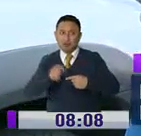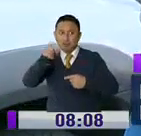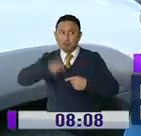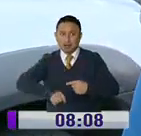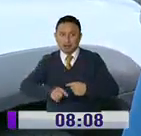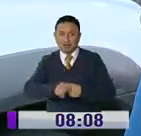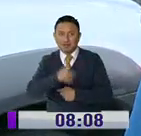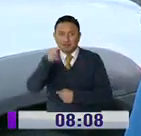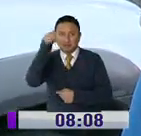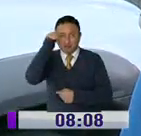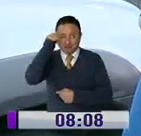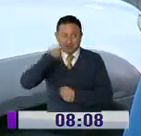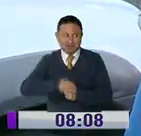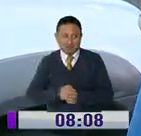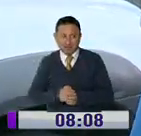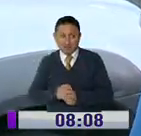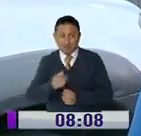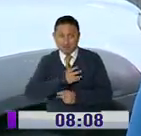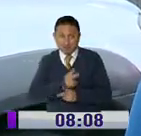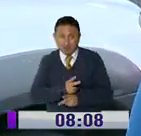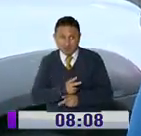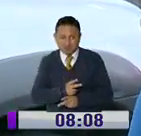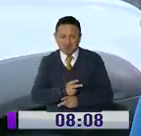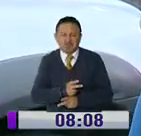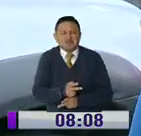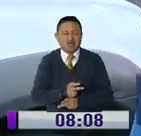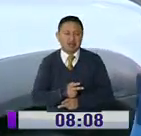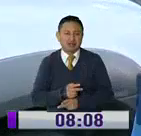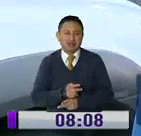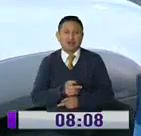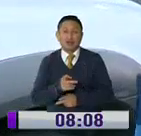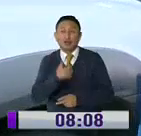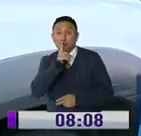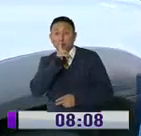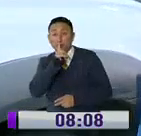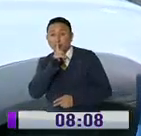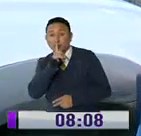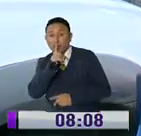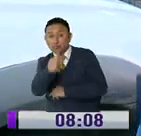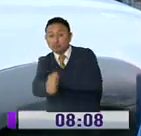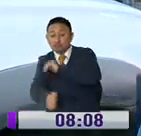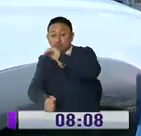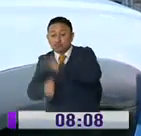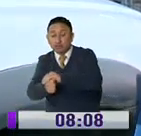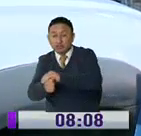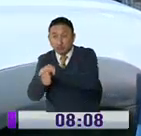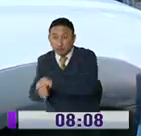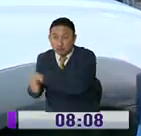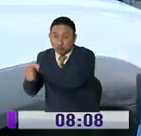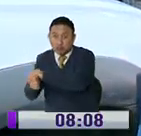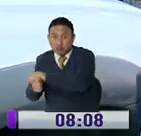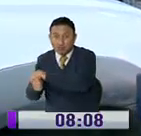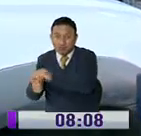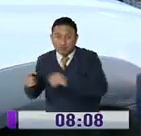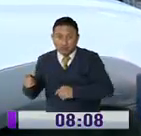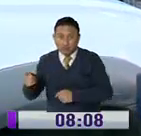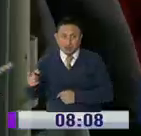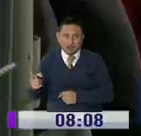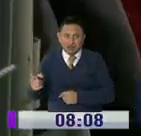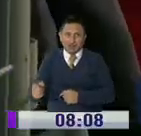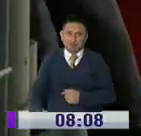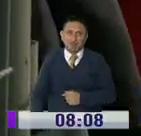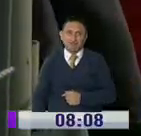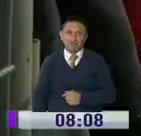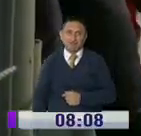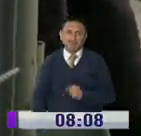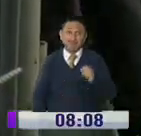gente no precautela su propia salud y pretenden engañar a las autoridades ingresando en medio de la carga de los vehículos.